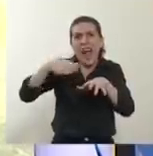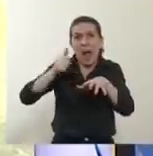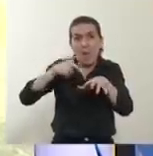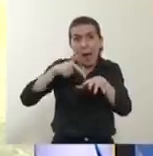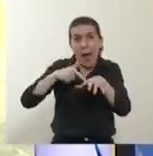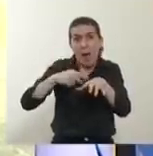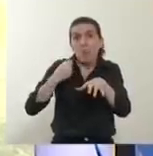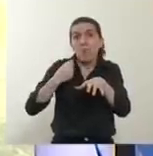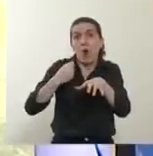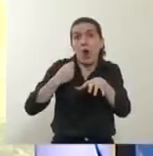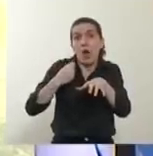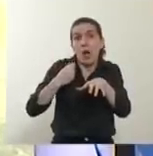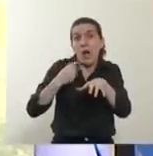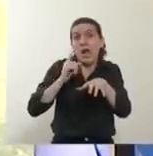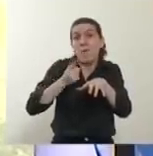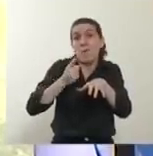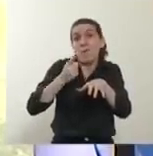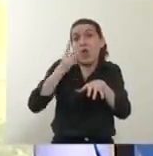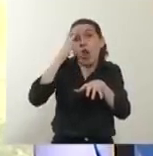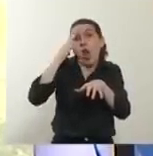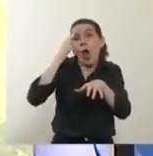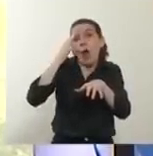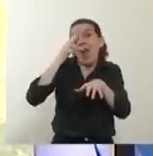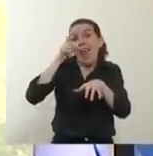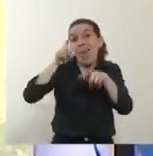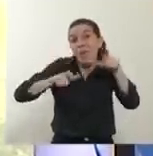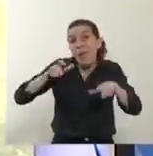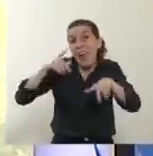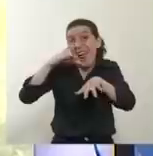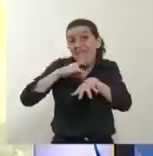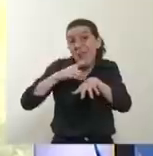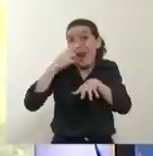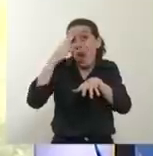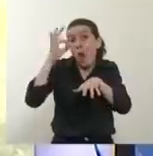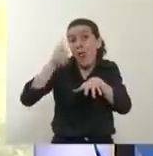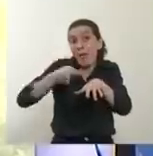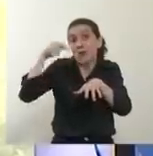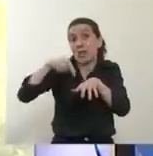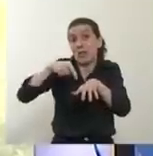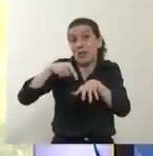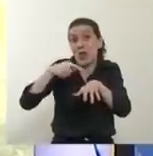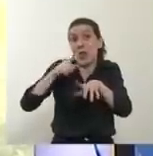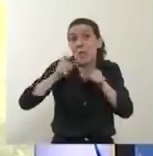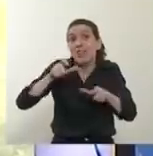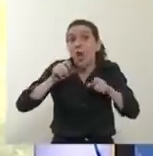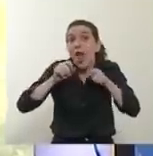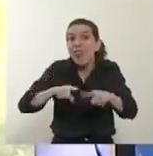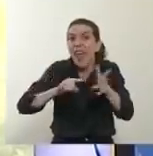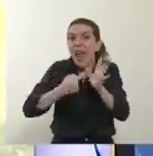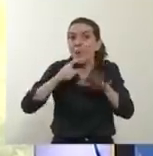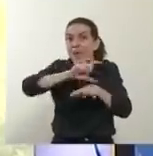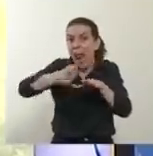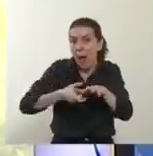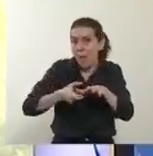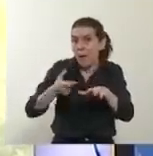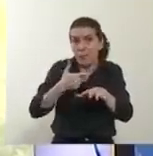más del 90% de los casos están ocurriendo. Pero eso es tan cierto como que